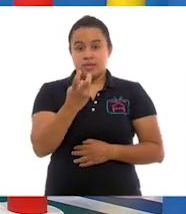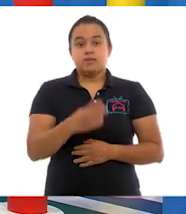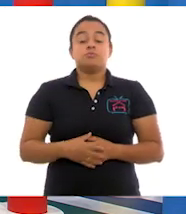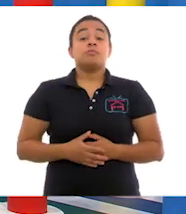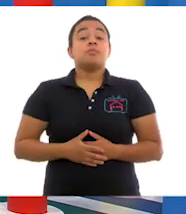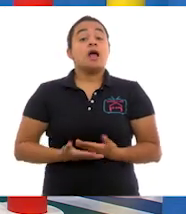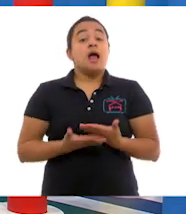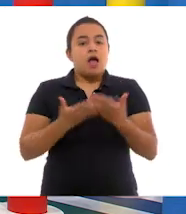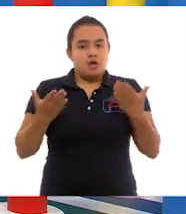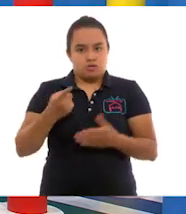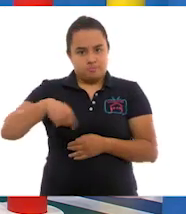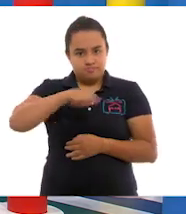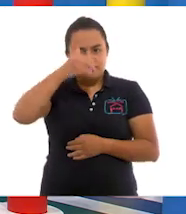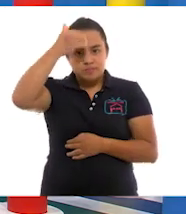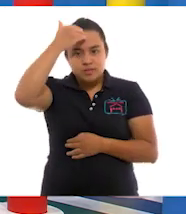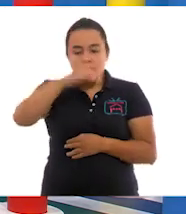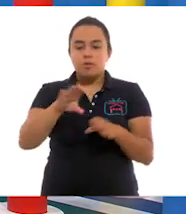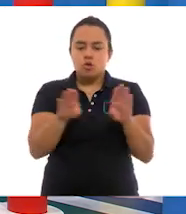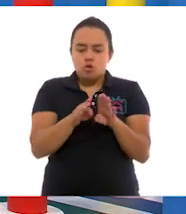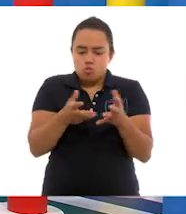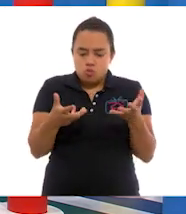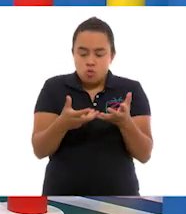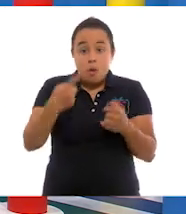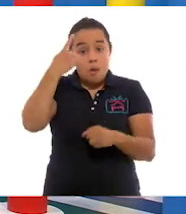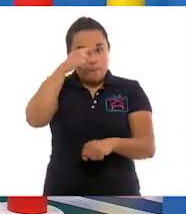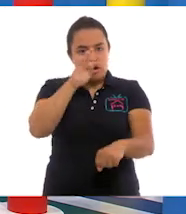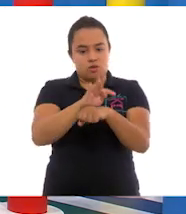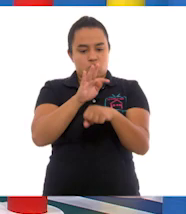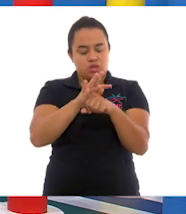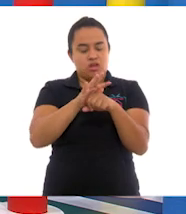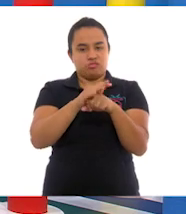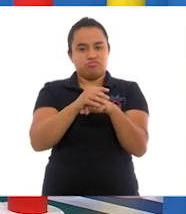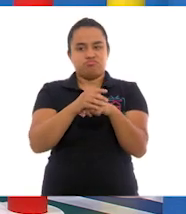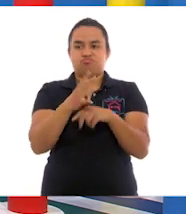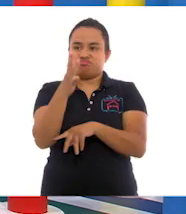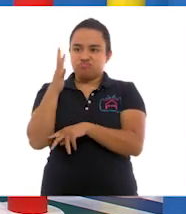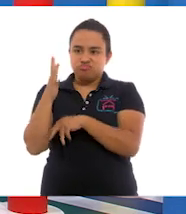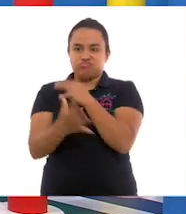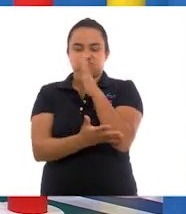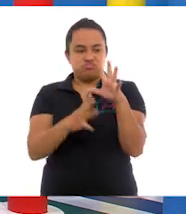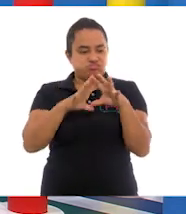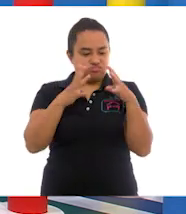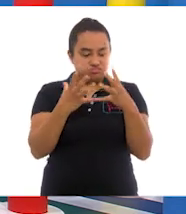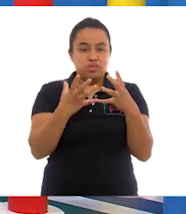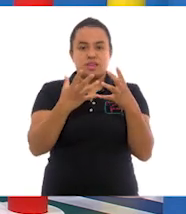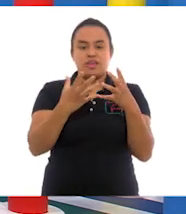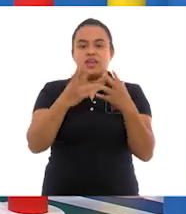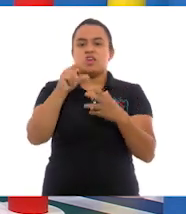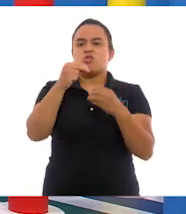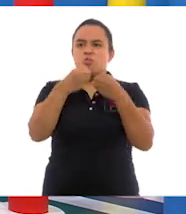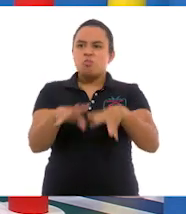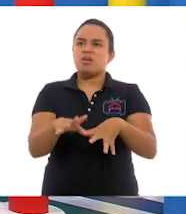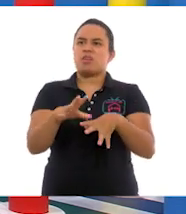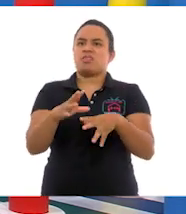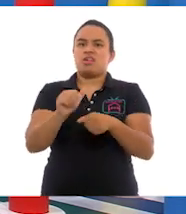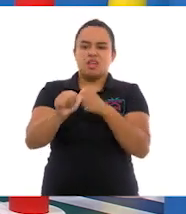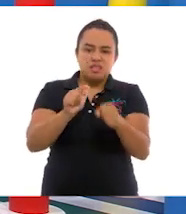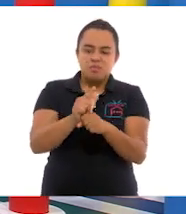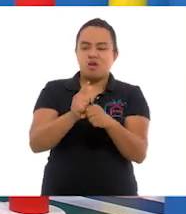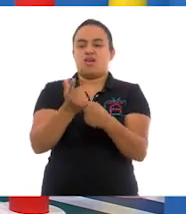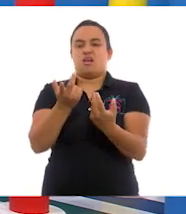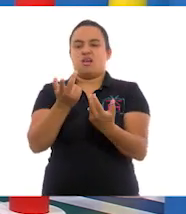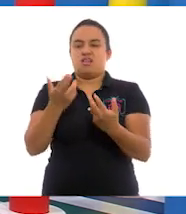Ahora sabemos algunas acciones para el cuidado del ambiente y la prevención de la pérdida de la biodiversidad. Maestra,